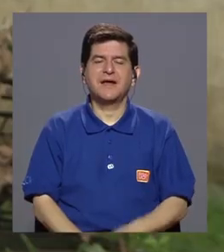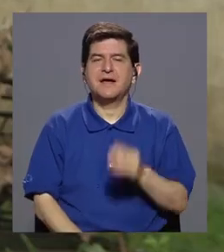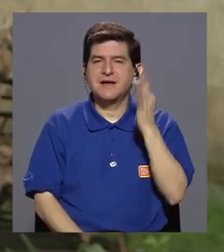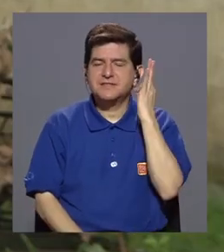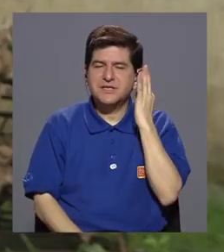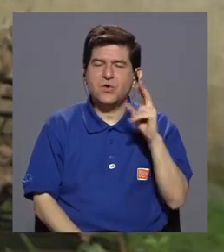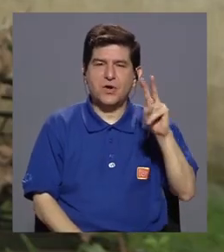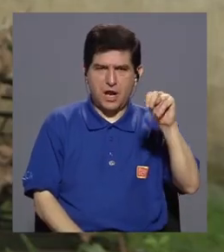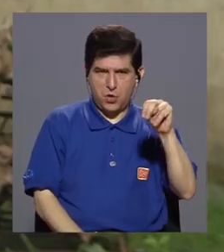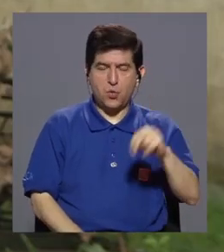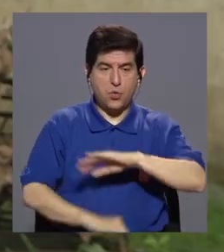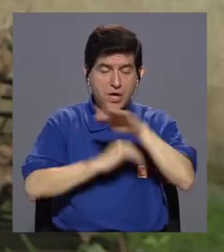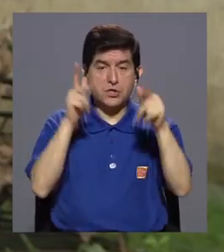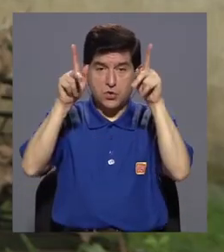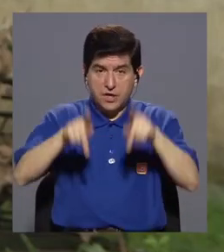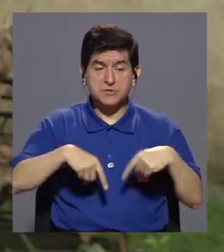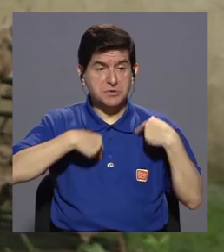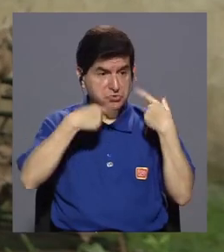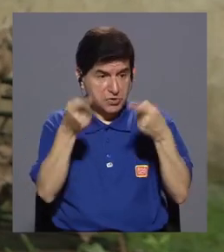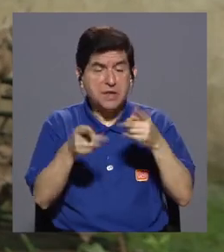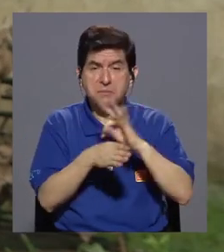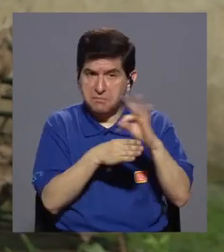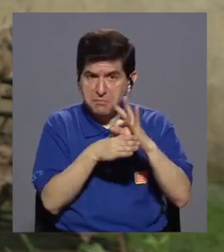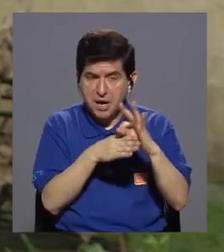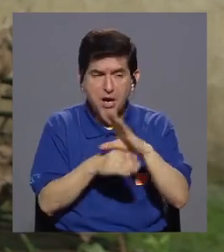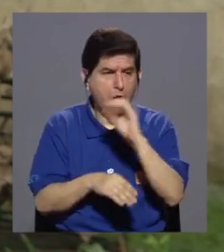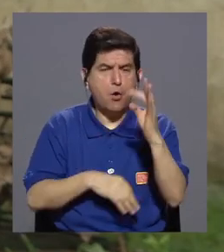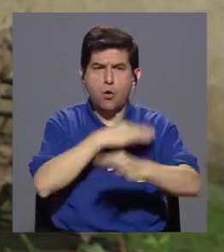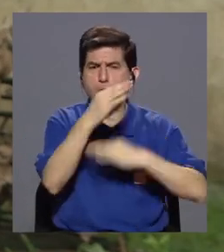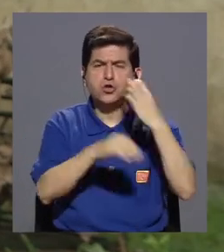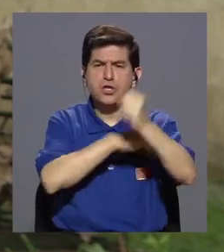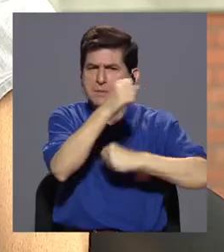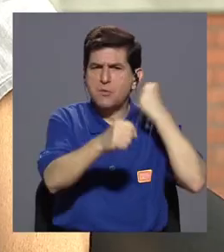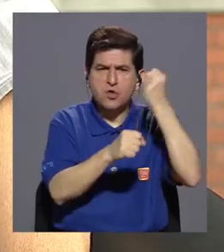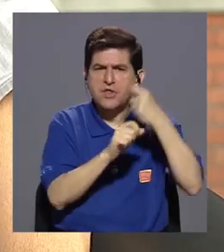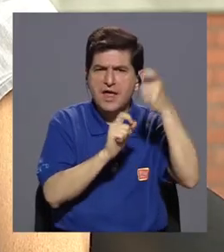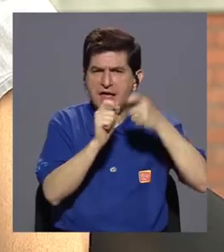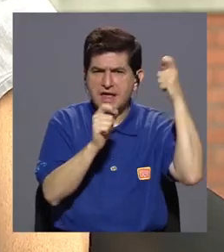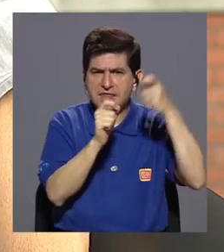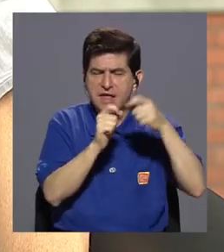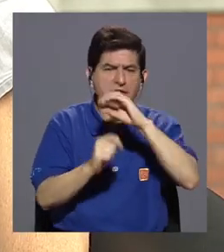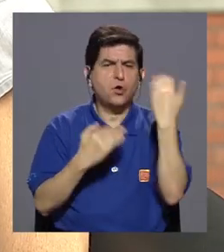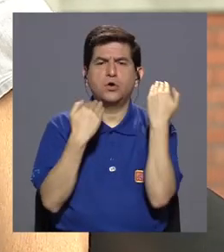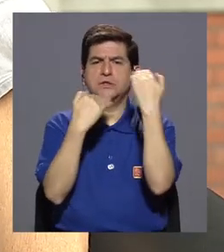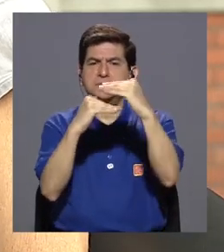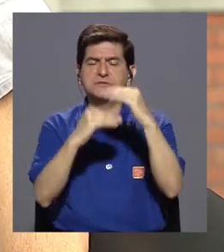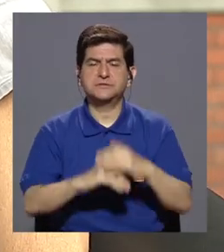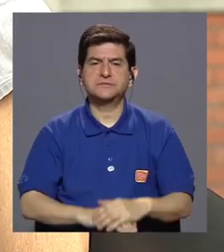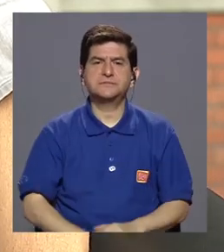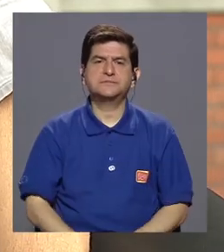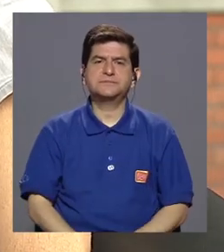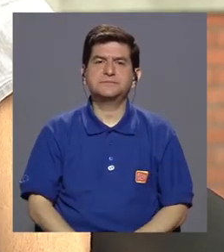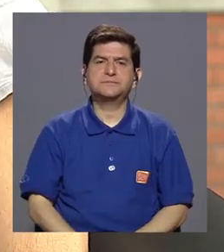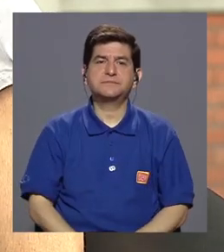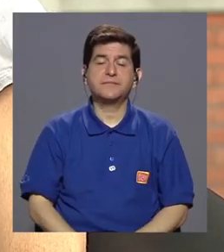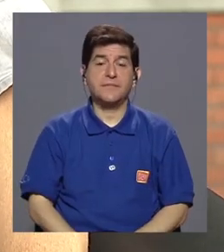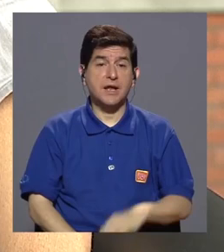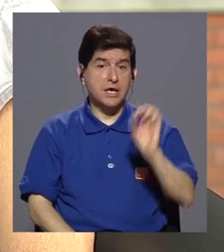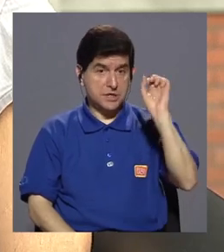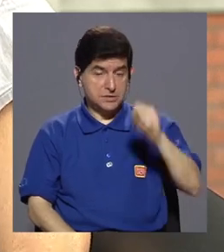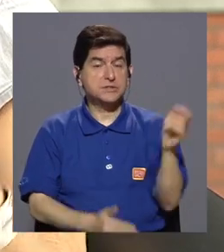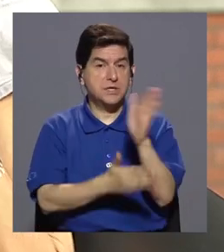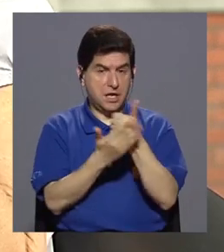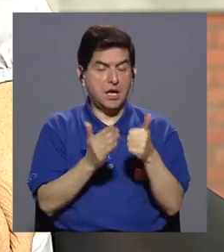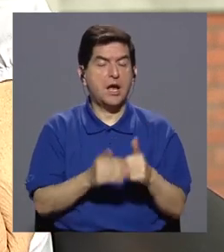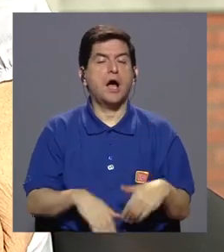Nuria, ¿y todas las personas pueden asistir a esta terapia? ¿Hay algún tipo de edad o algún tipo de restricción? Bueno, sí, hay